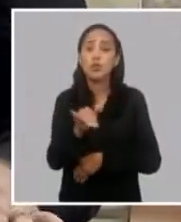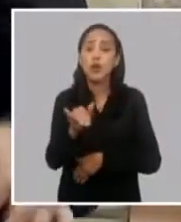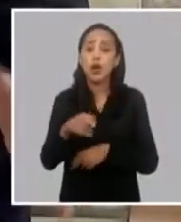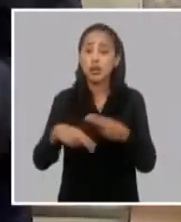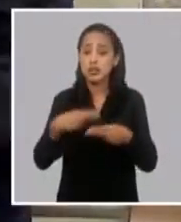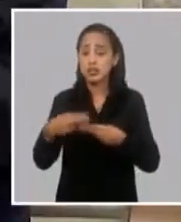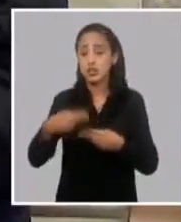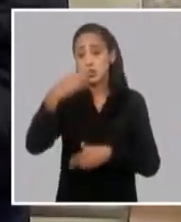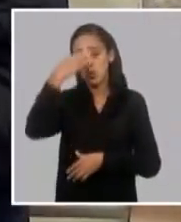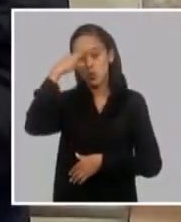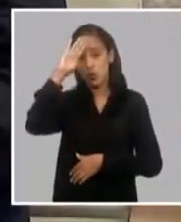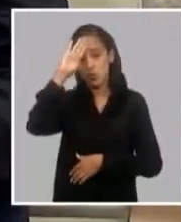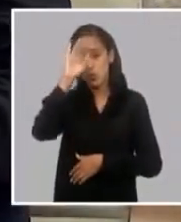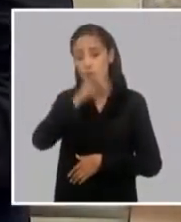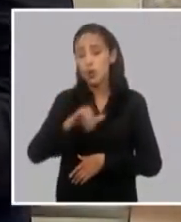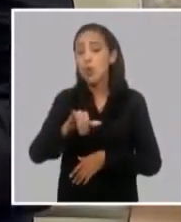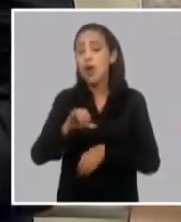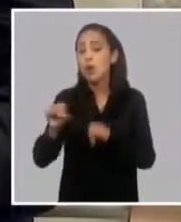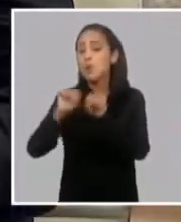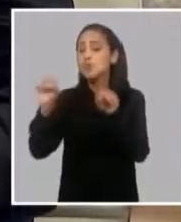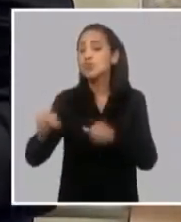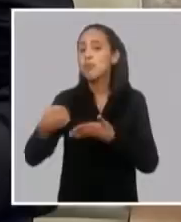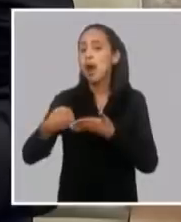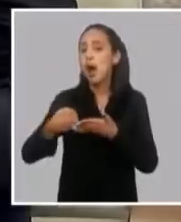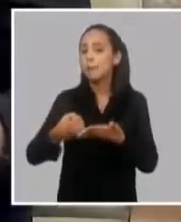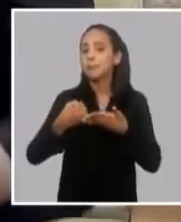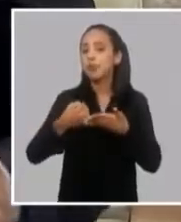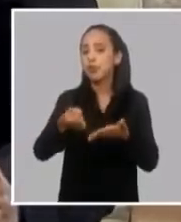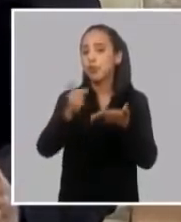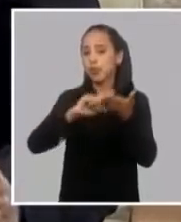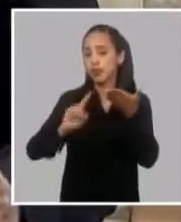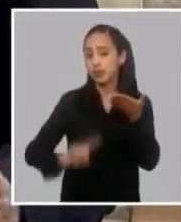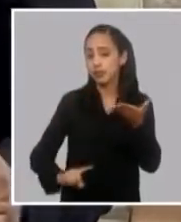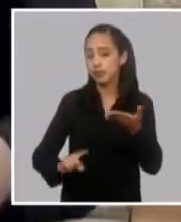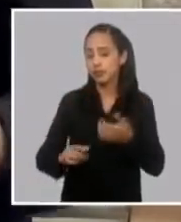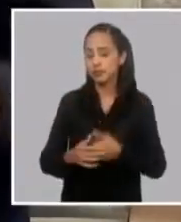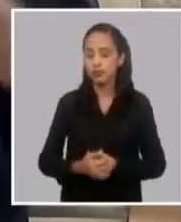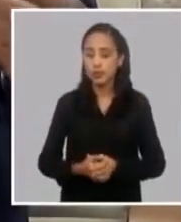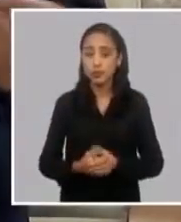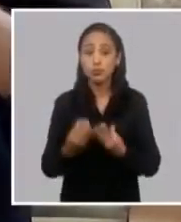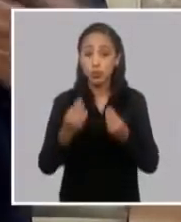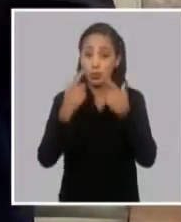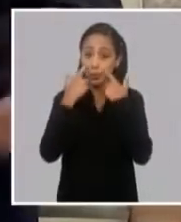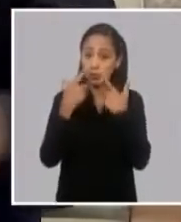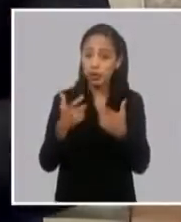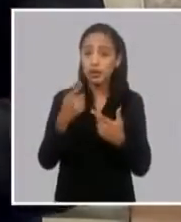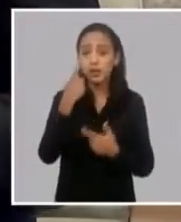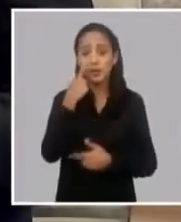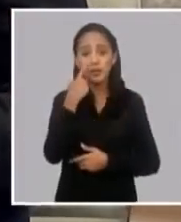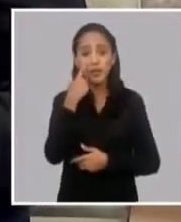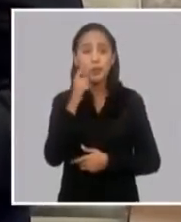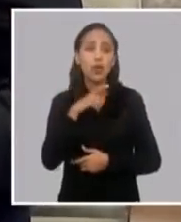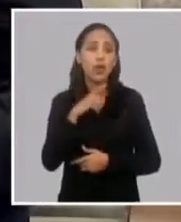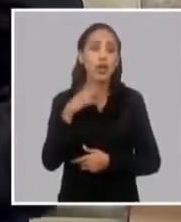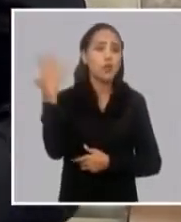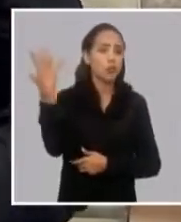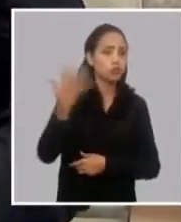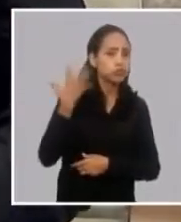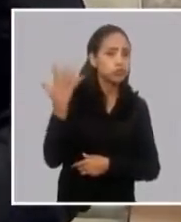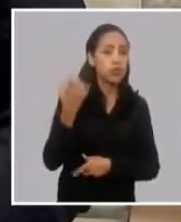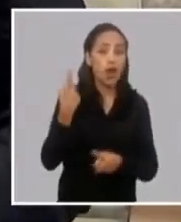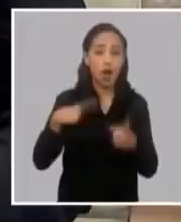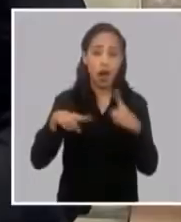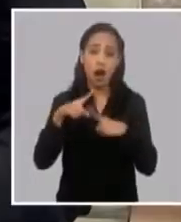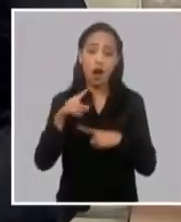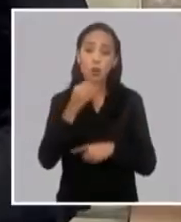país, un sistema de apoyo que además no fue de mucha utilidad, teniendo en cuenta las vulnerabilidades, vulnerabilidades, todo eso,